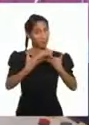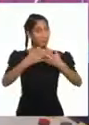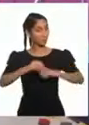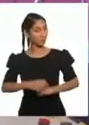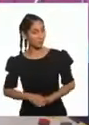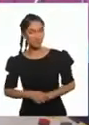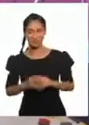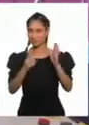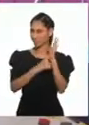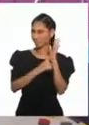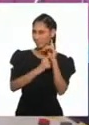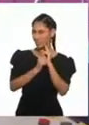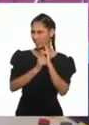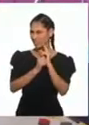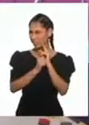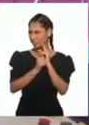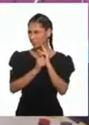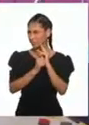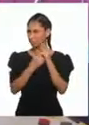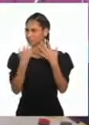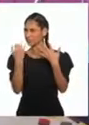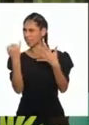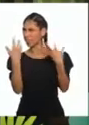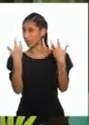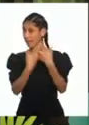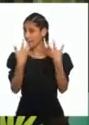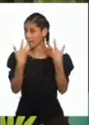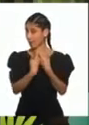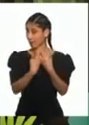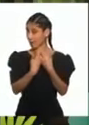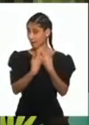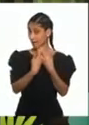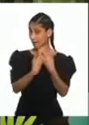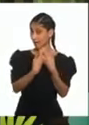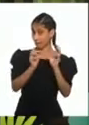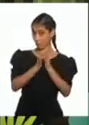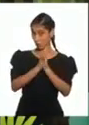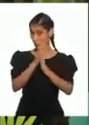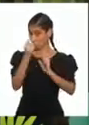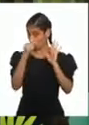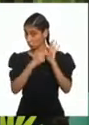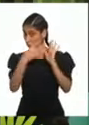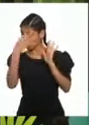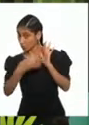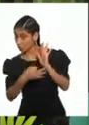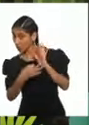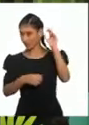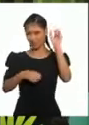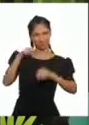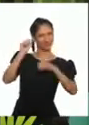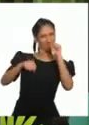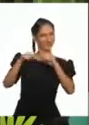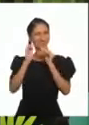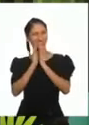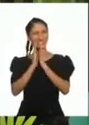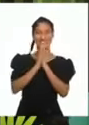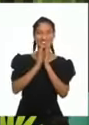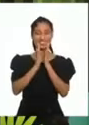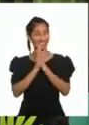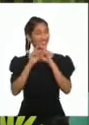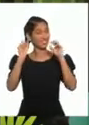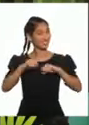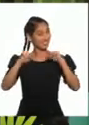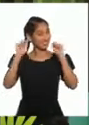Kené, ¿verdad? ¡Sí! ¡Sí! Kené